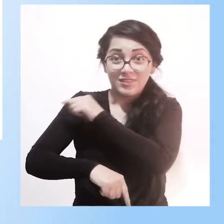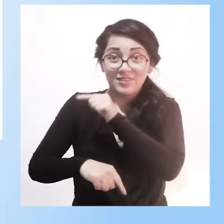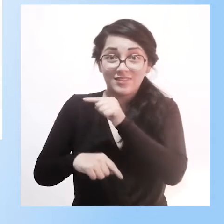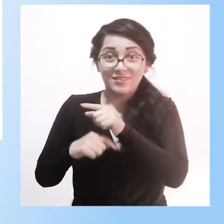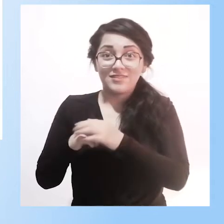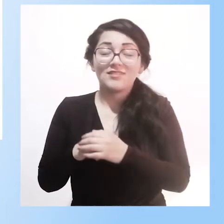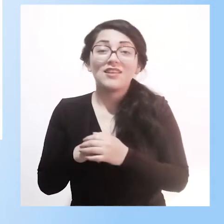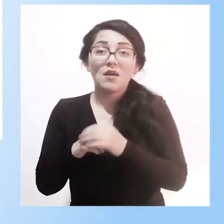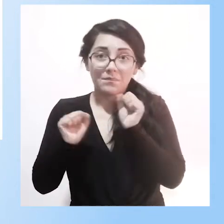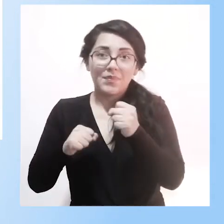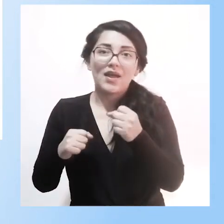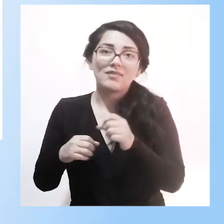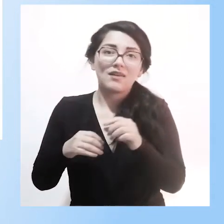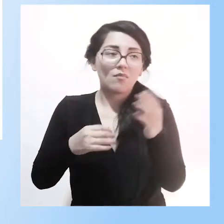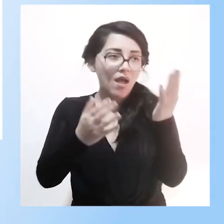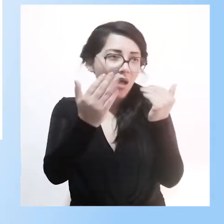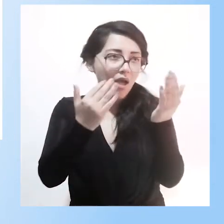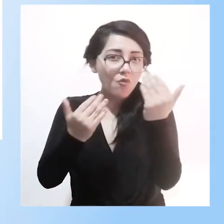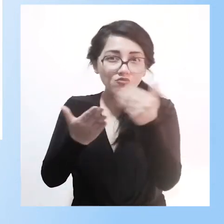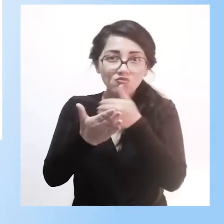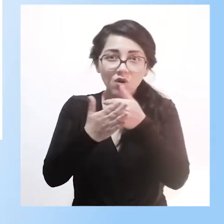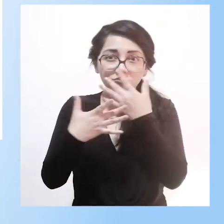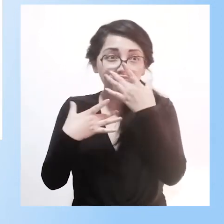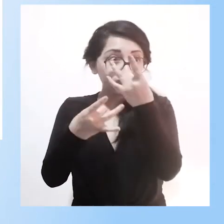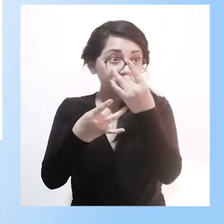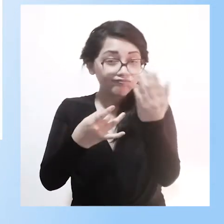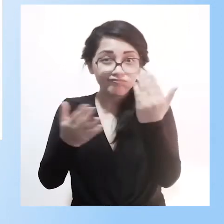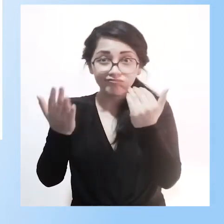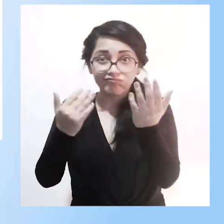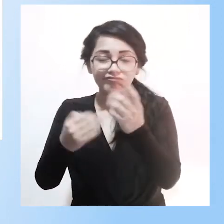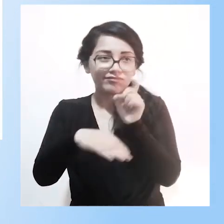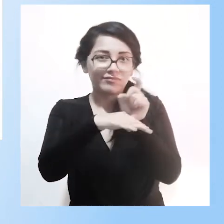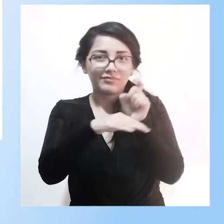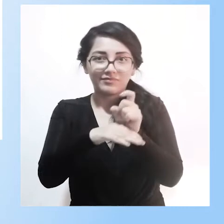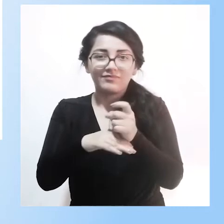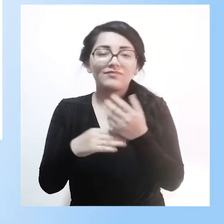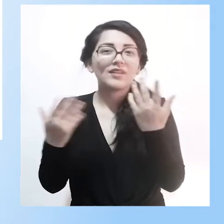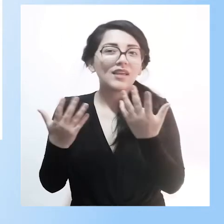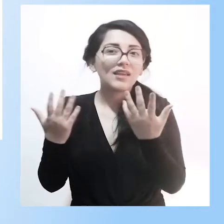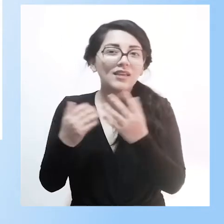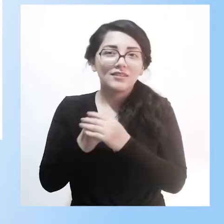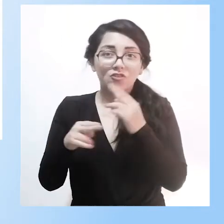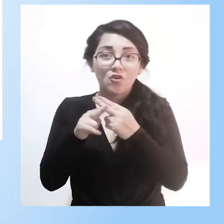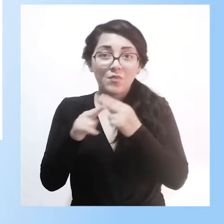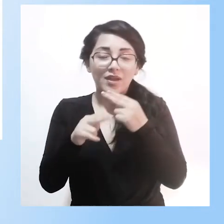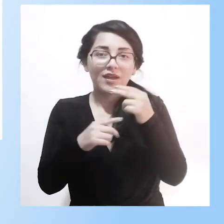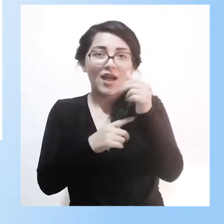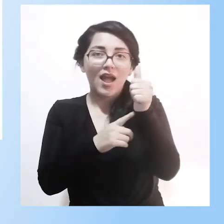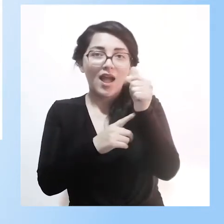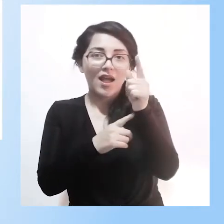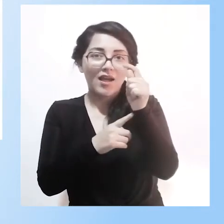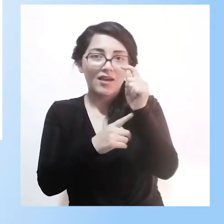acá, dentro de los centros hospitalarios se forman Ateneos,